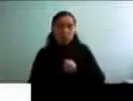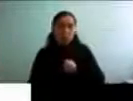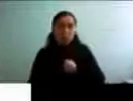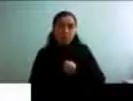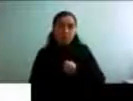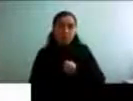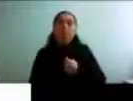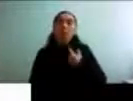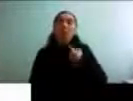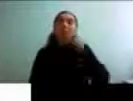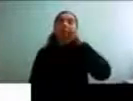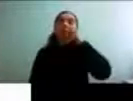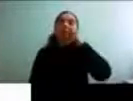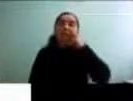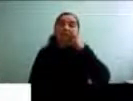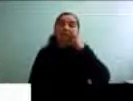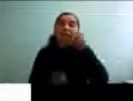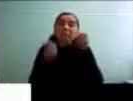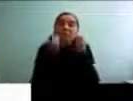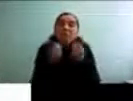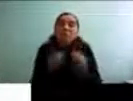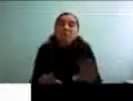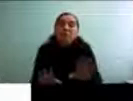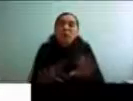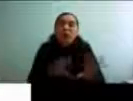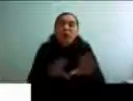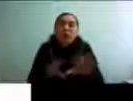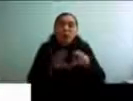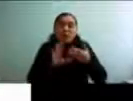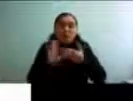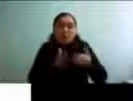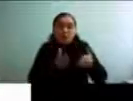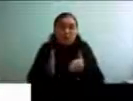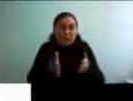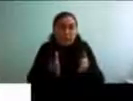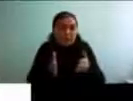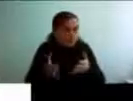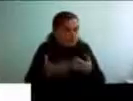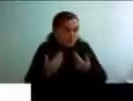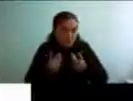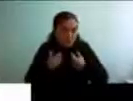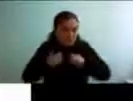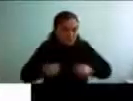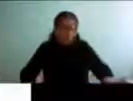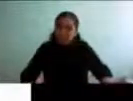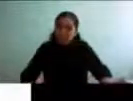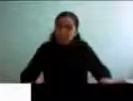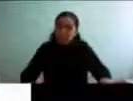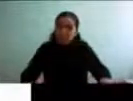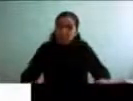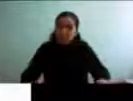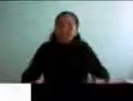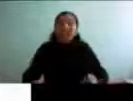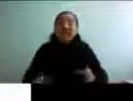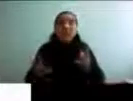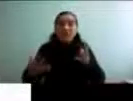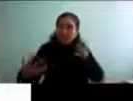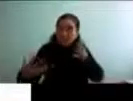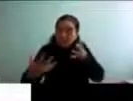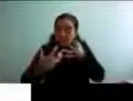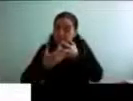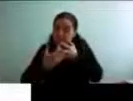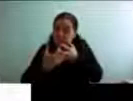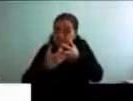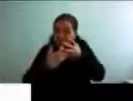Porque quiere decir que algo se perdió en el camino. Entonces, aquí hay un articular y un anudar